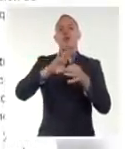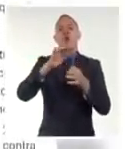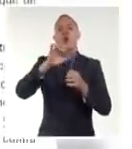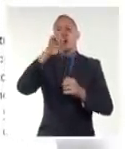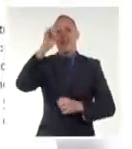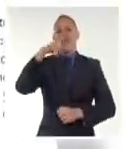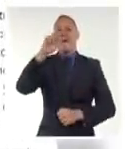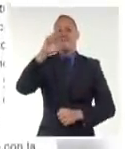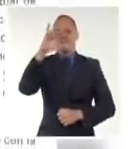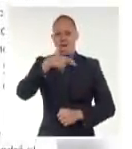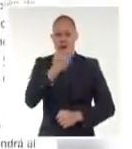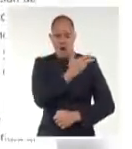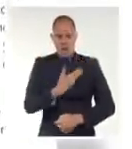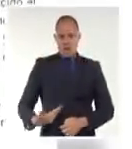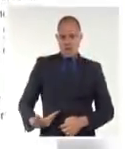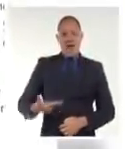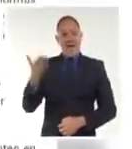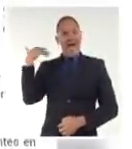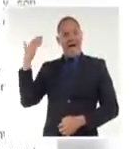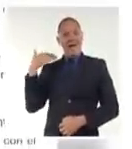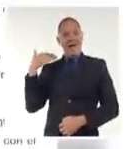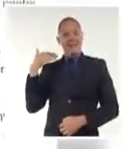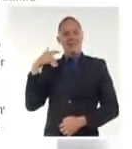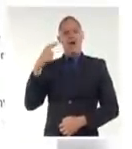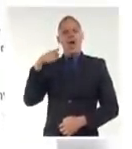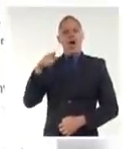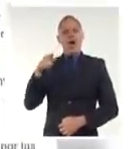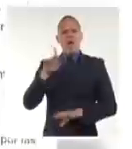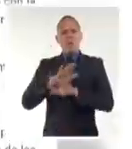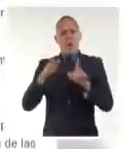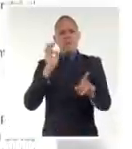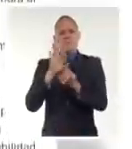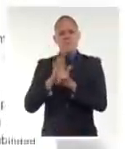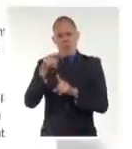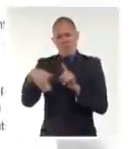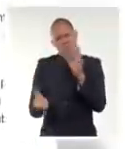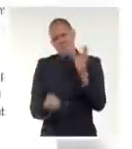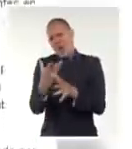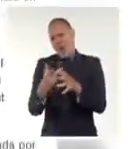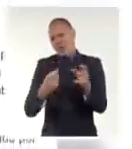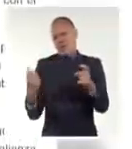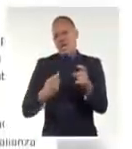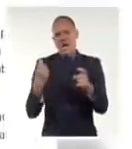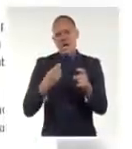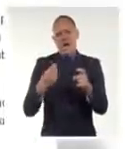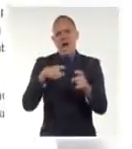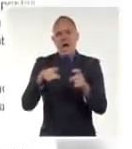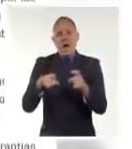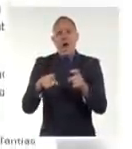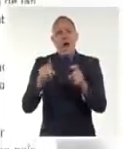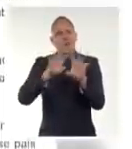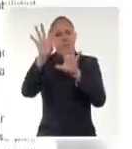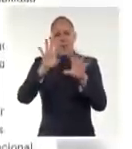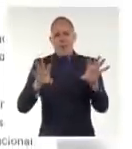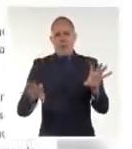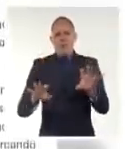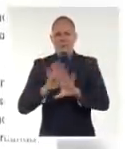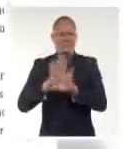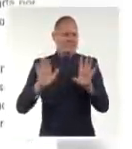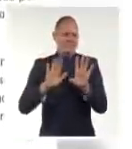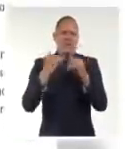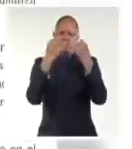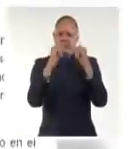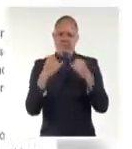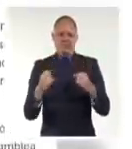fragmentaron con un alto costo en vidas en función de sus objetivos geopolíticos, desconociendo la Carta de la ONU.